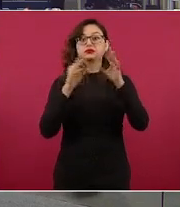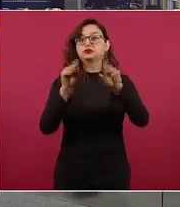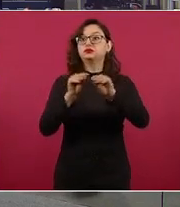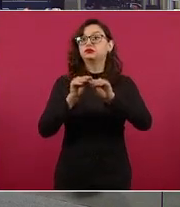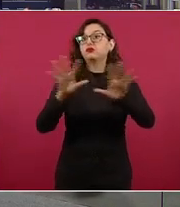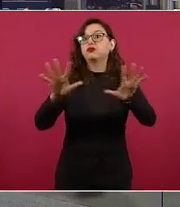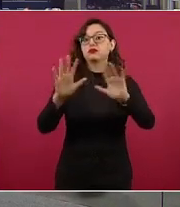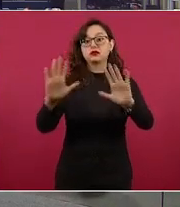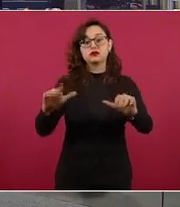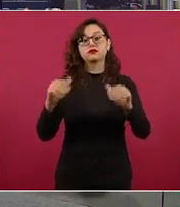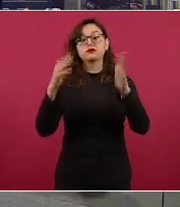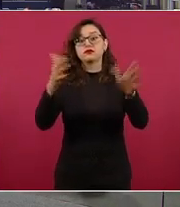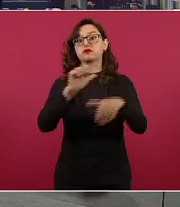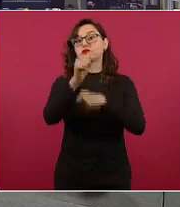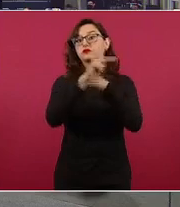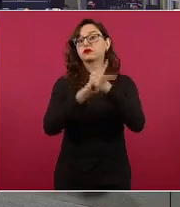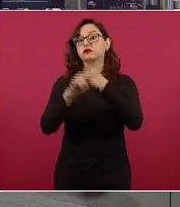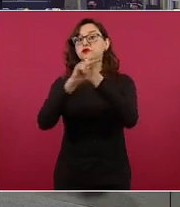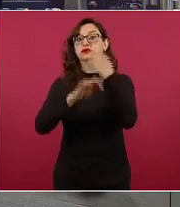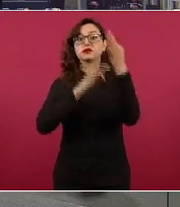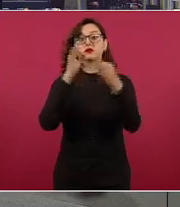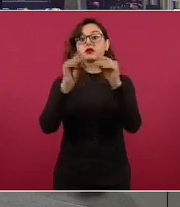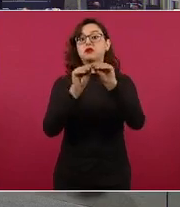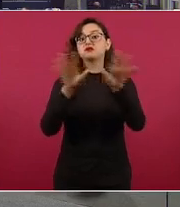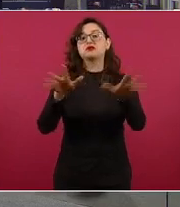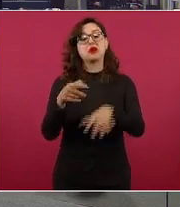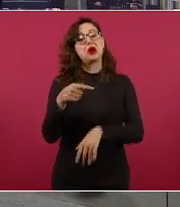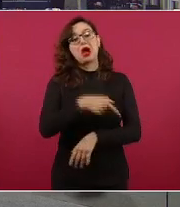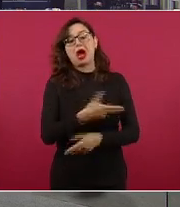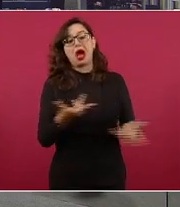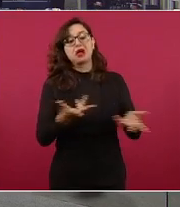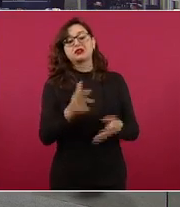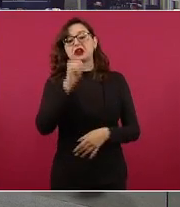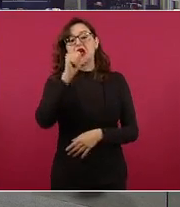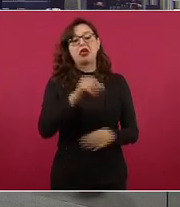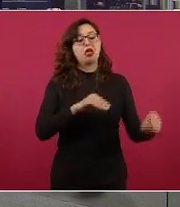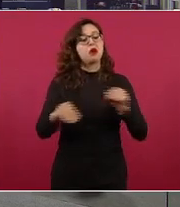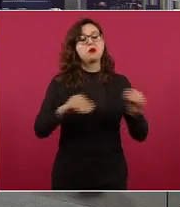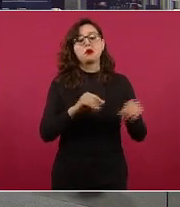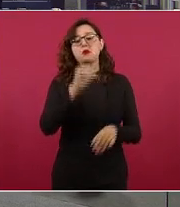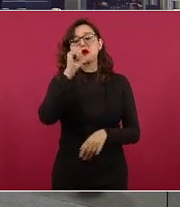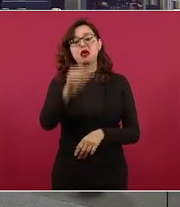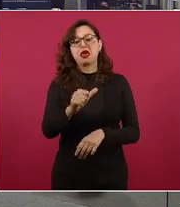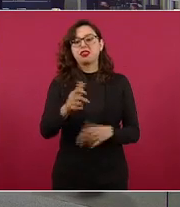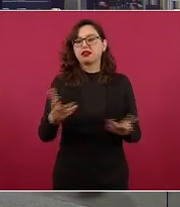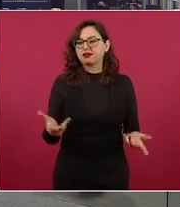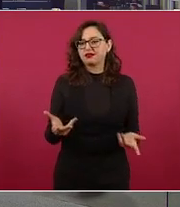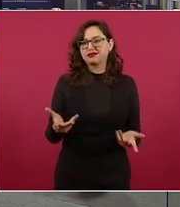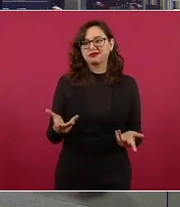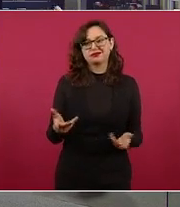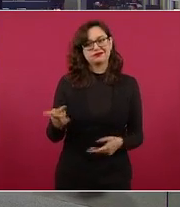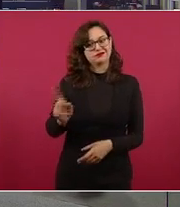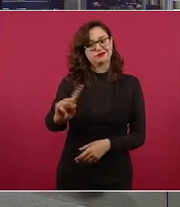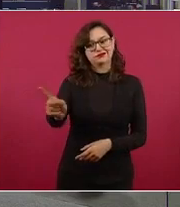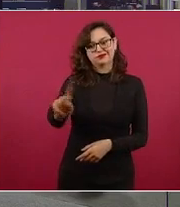no es lo que opinaron